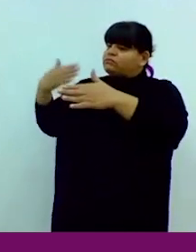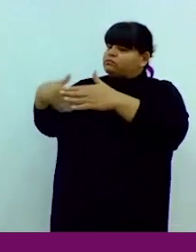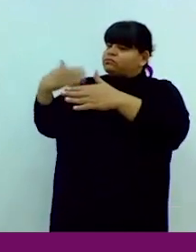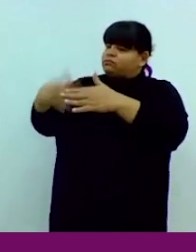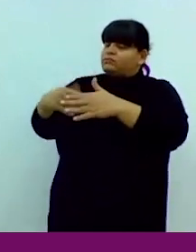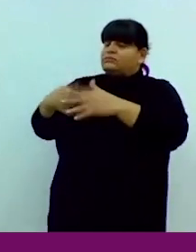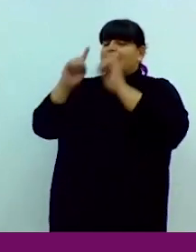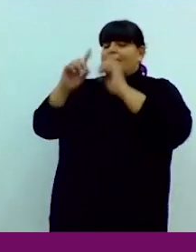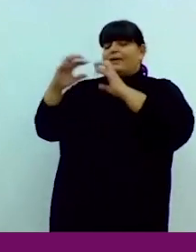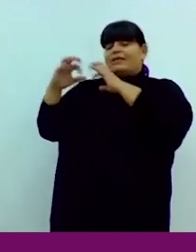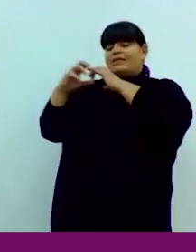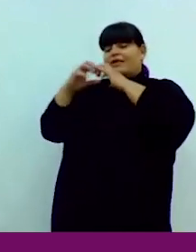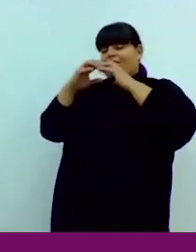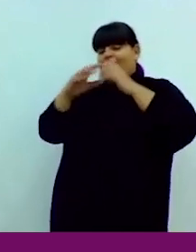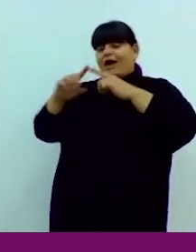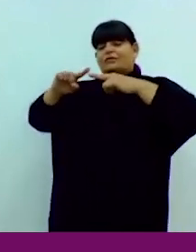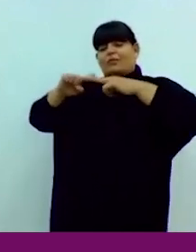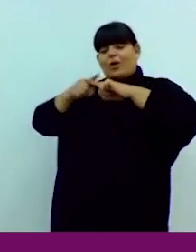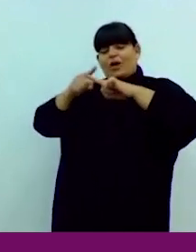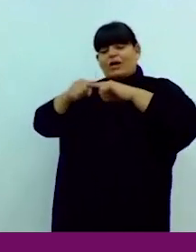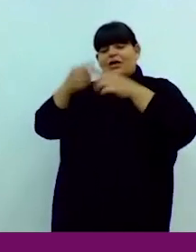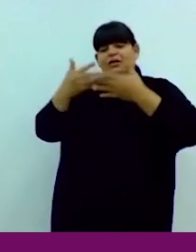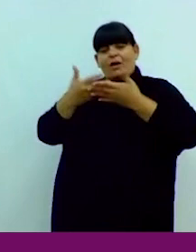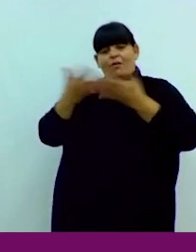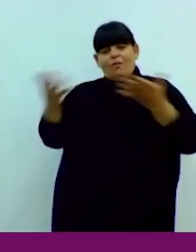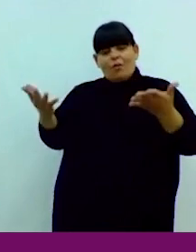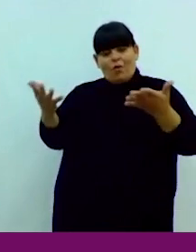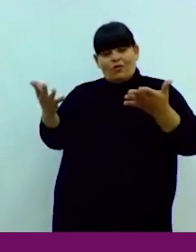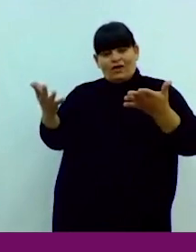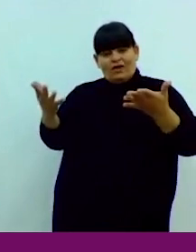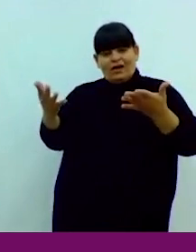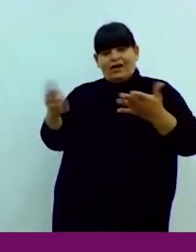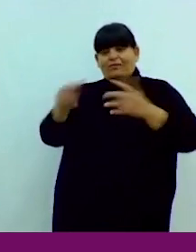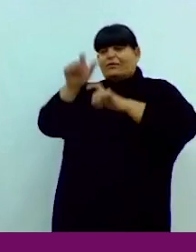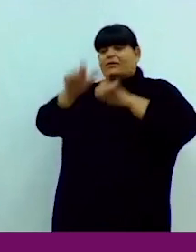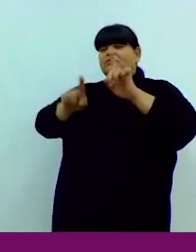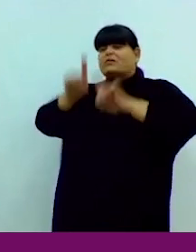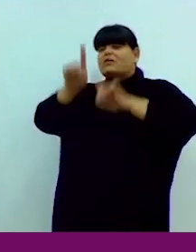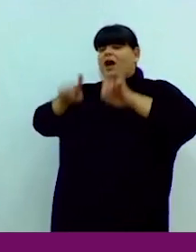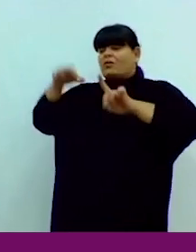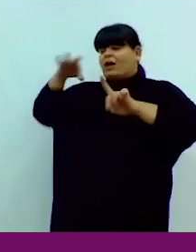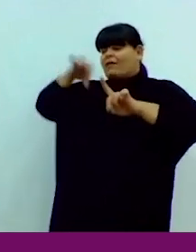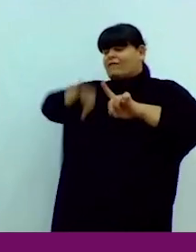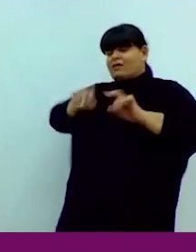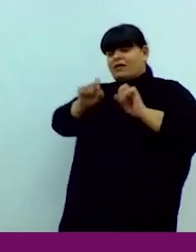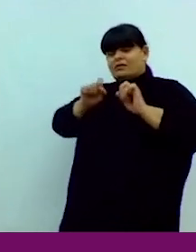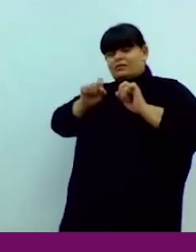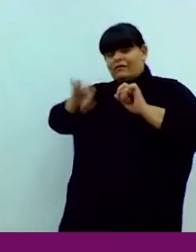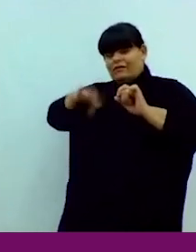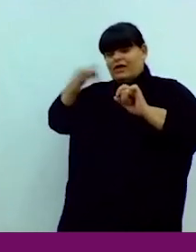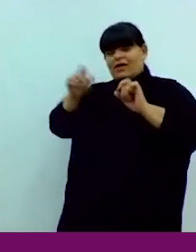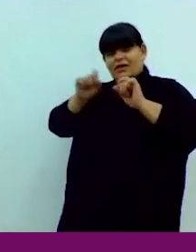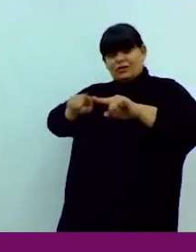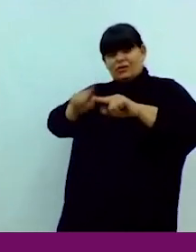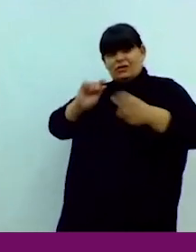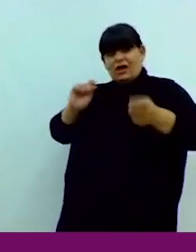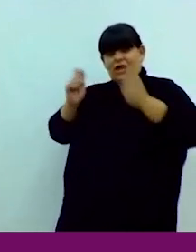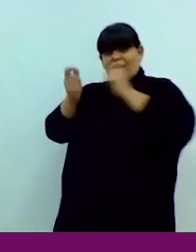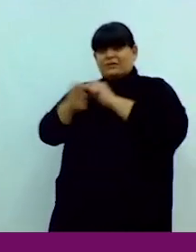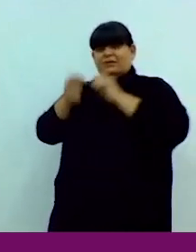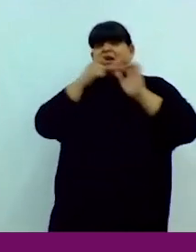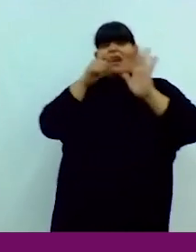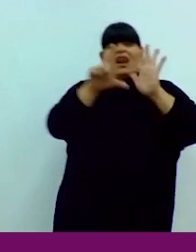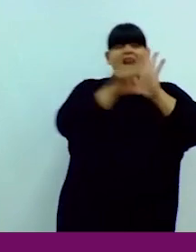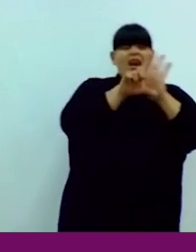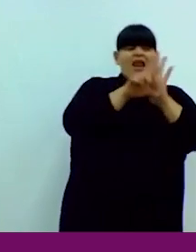públicas que cambiaron la vida de miles de personas, la ley de identidad de género, la ley de paridad, la ley